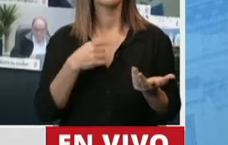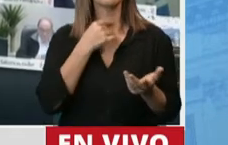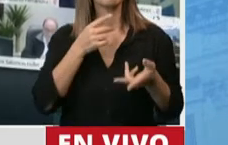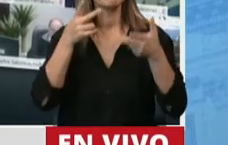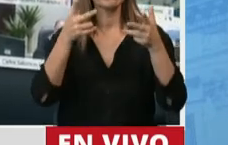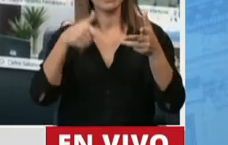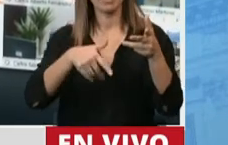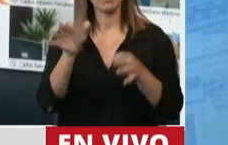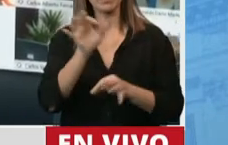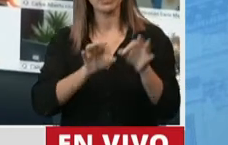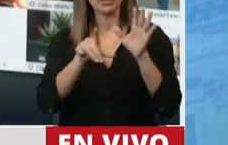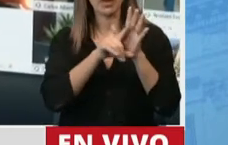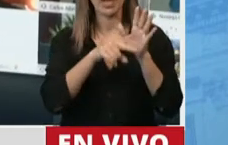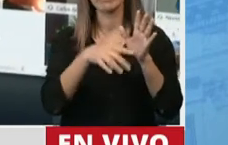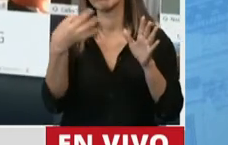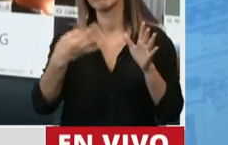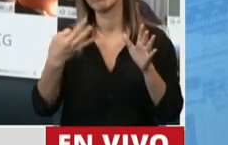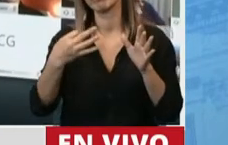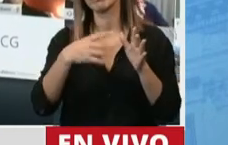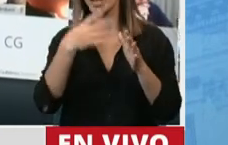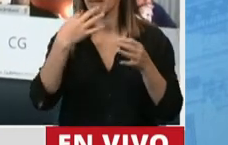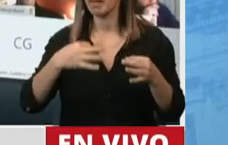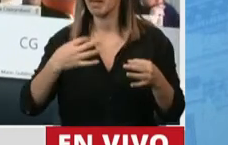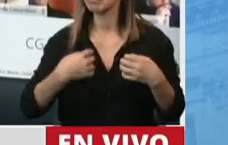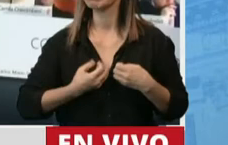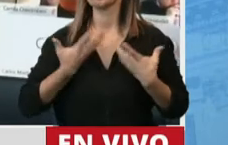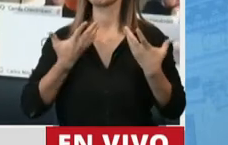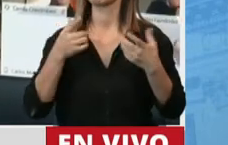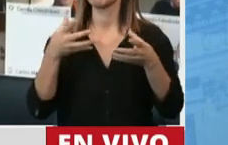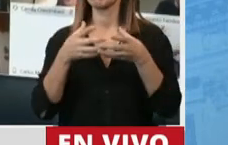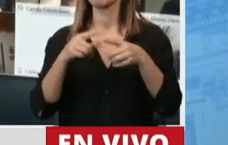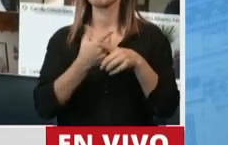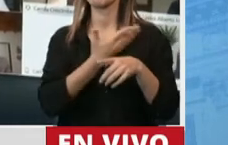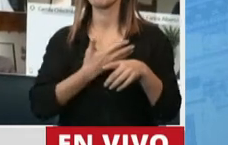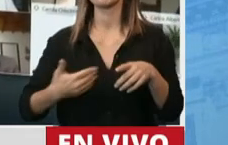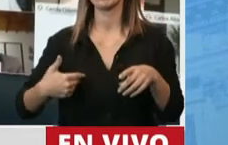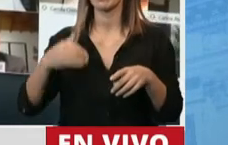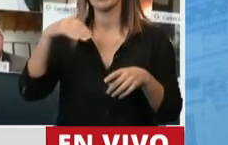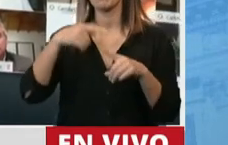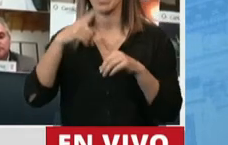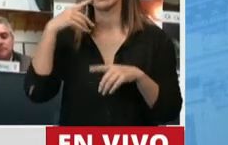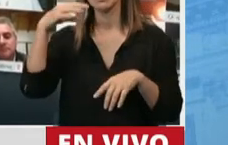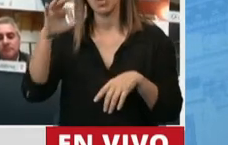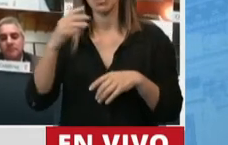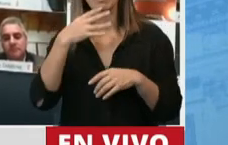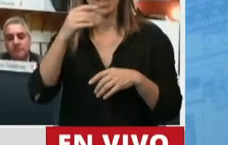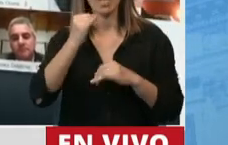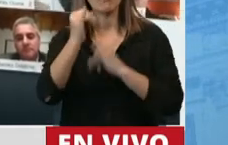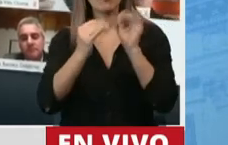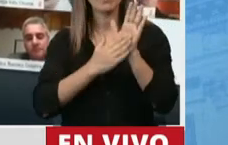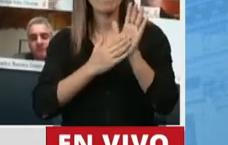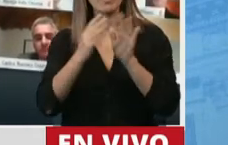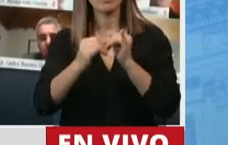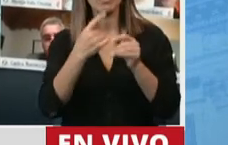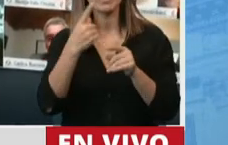destacar este proyecto de ley que tuvo con buen tino nuestro Presidente de Bloque, Máximo Kirchner, quien destacó en sus fundamentos